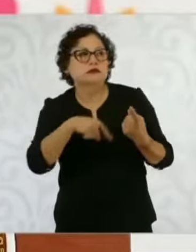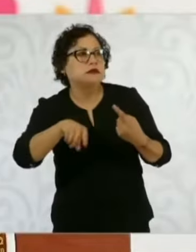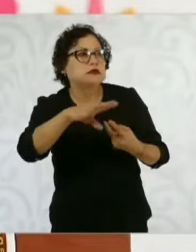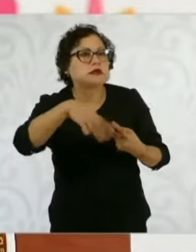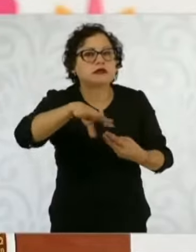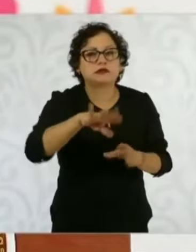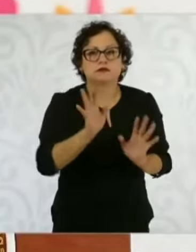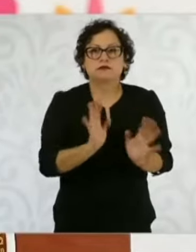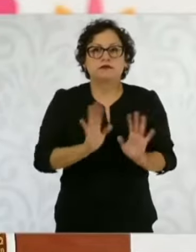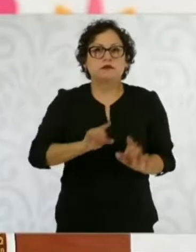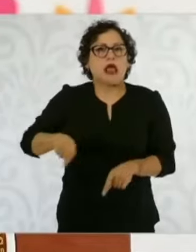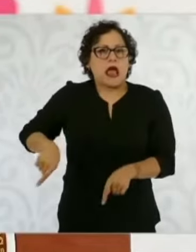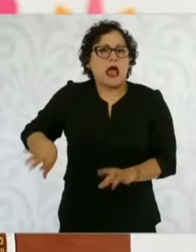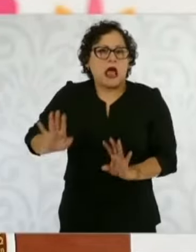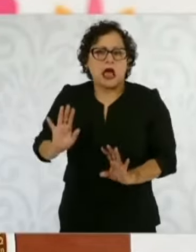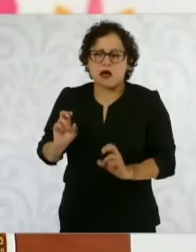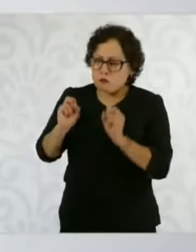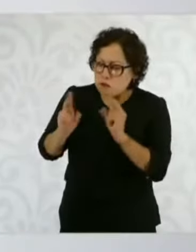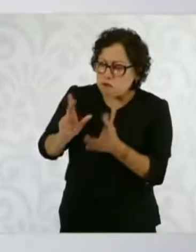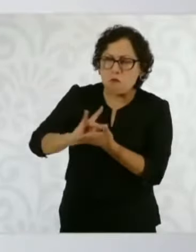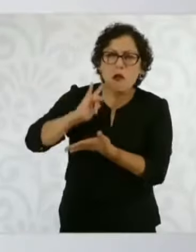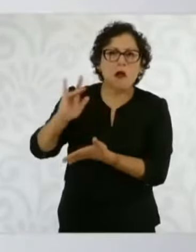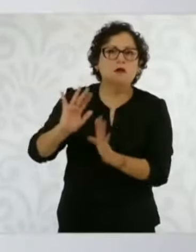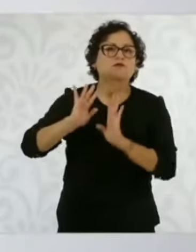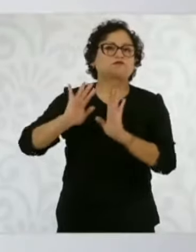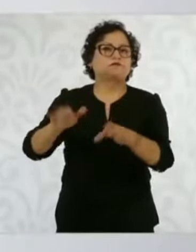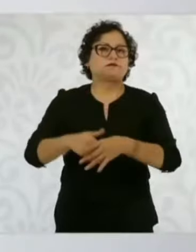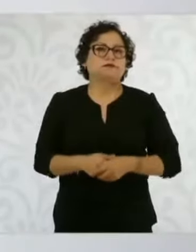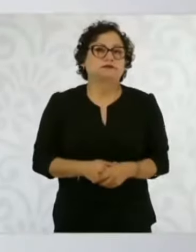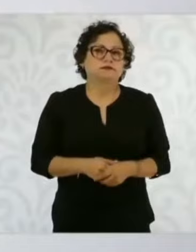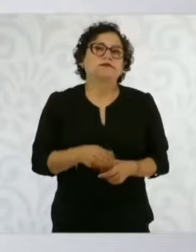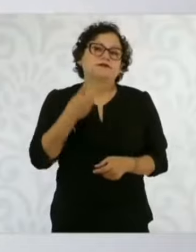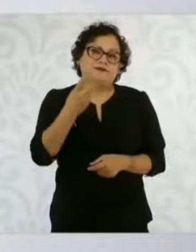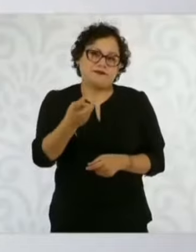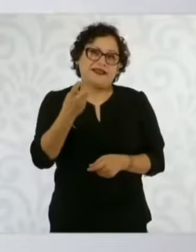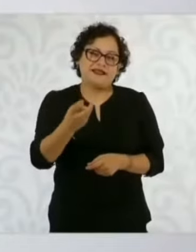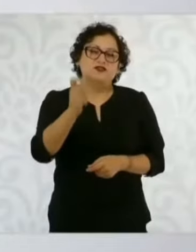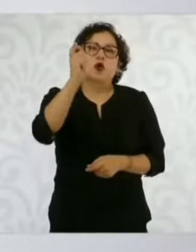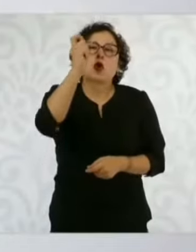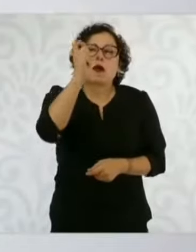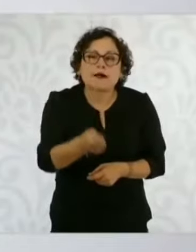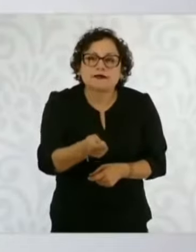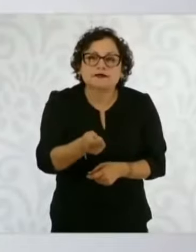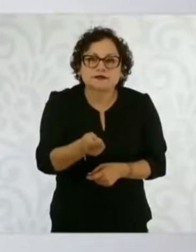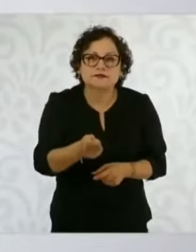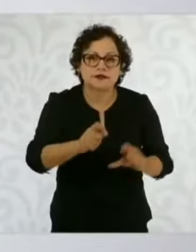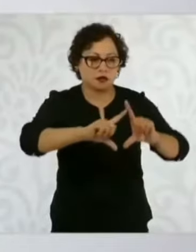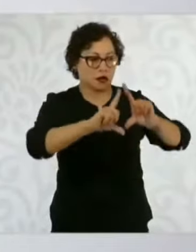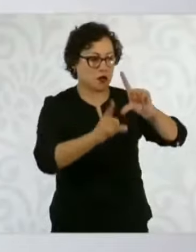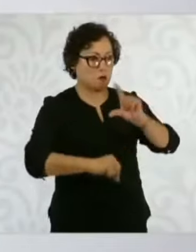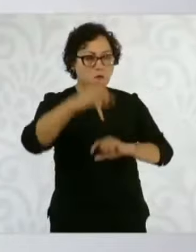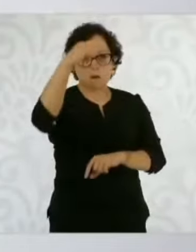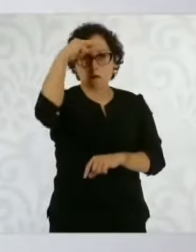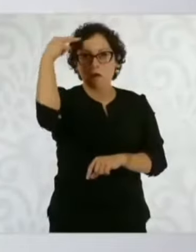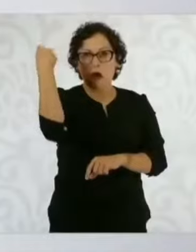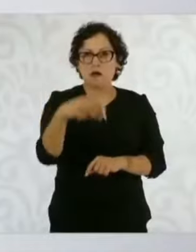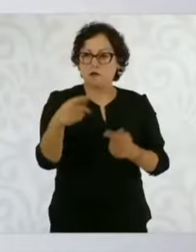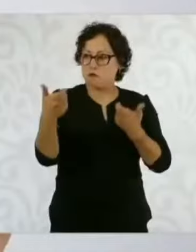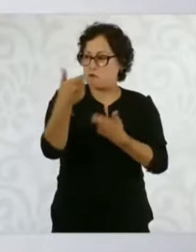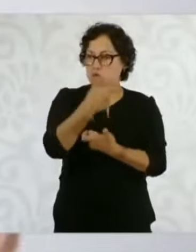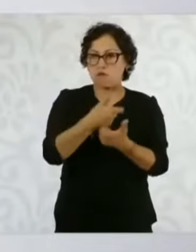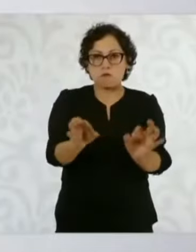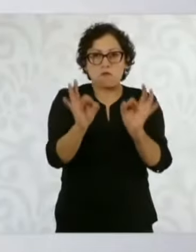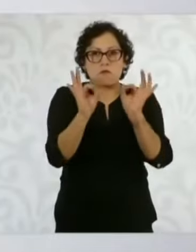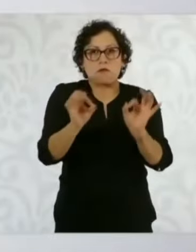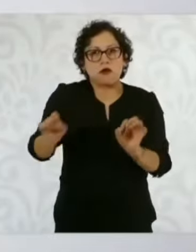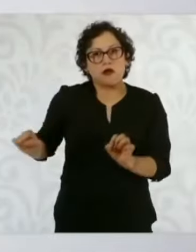o de otros fondos. Entonces, eso resalta la solidez de la economía mexicana y tienes ahí pues un